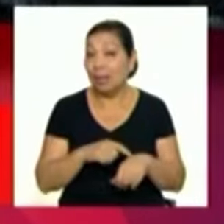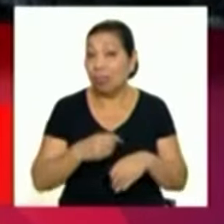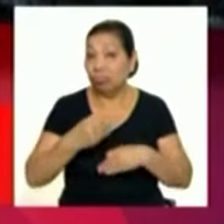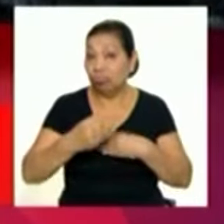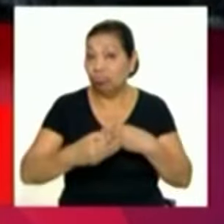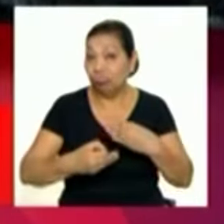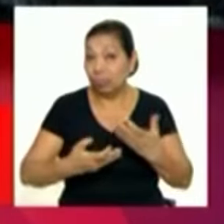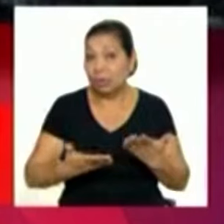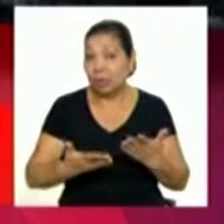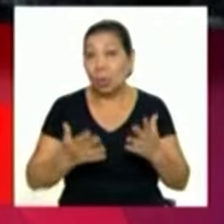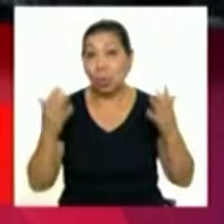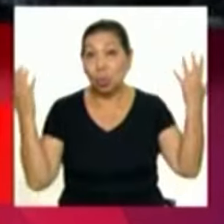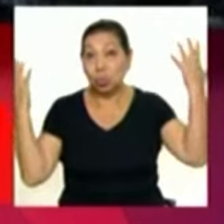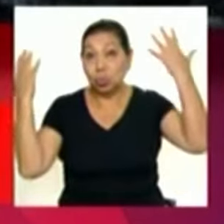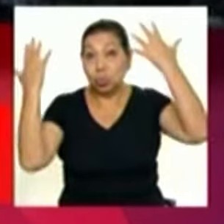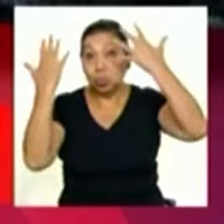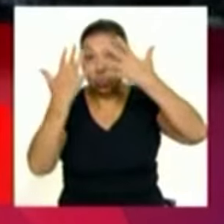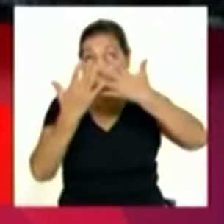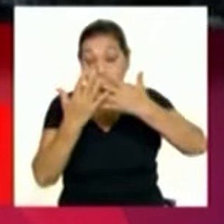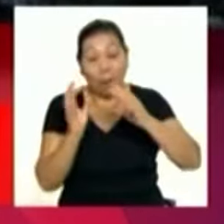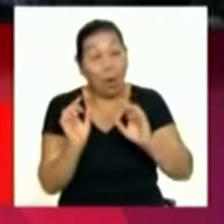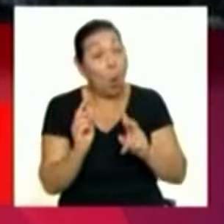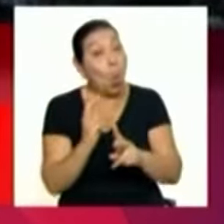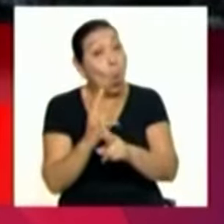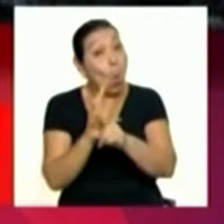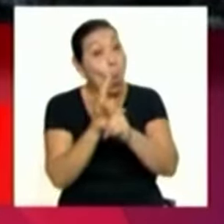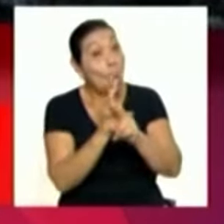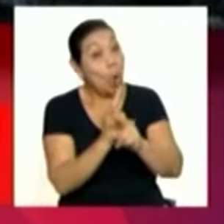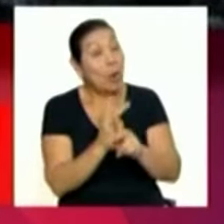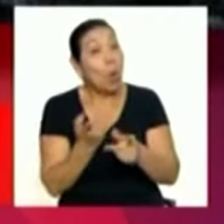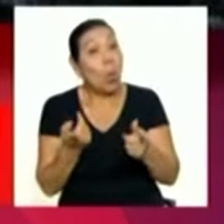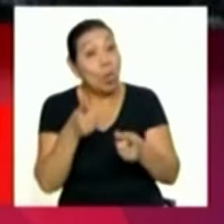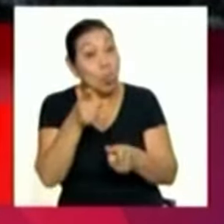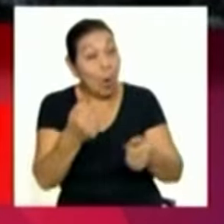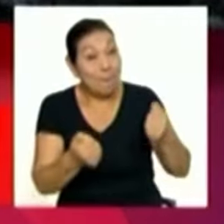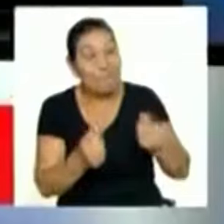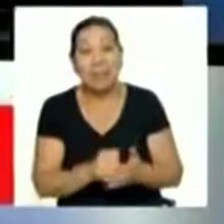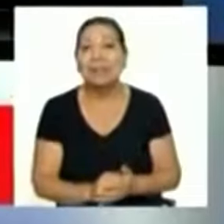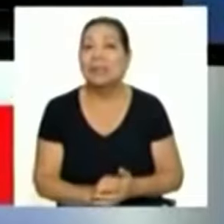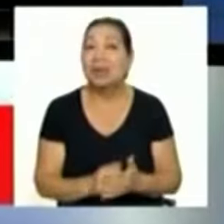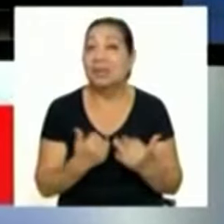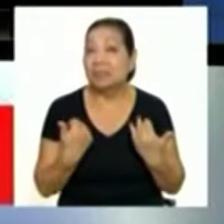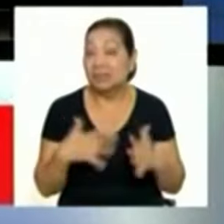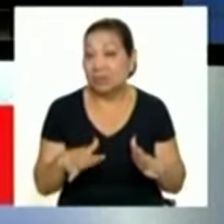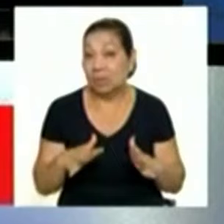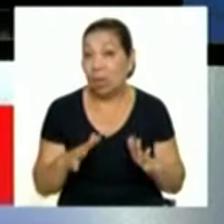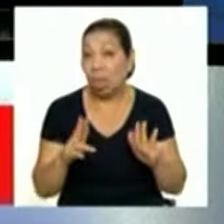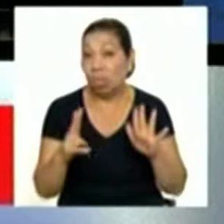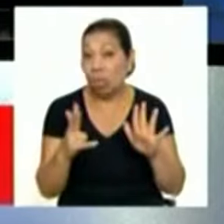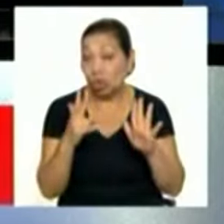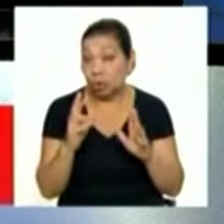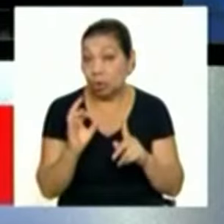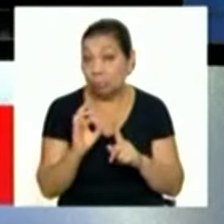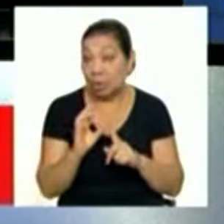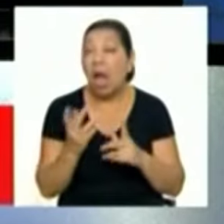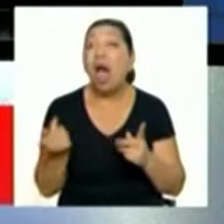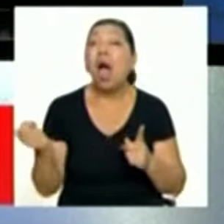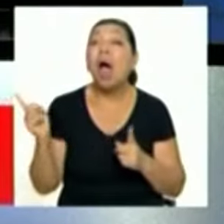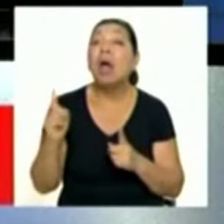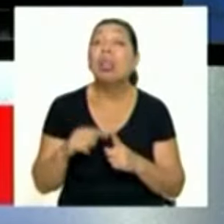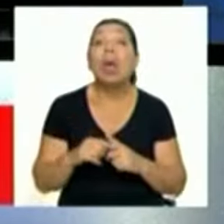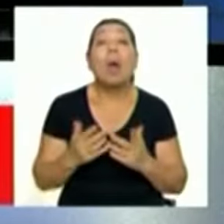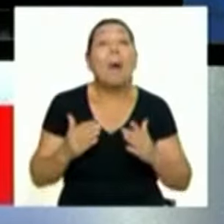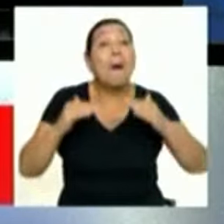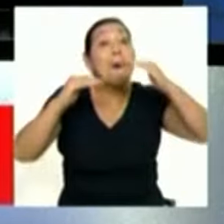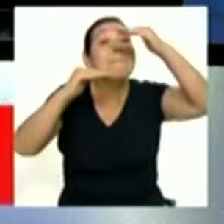estamos con lo que son las neblinas y nieblas, así que mucho cuidado al momento de manejar. Y lo más bajo entonces que hemos llegado es a 18 grados, pero ¿hasta cuánto